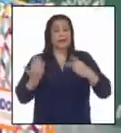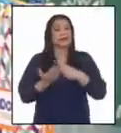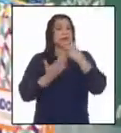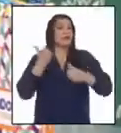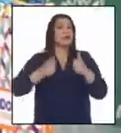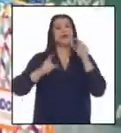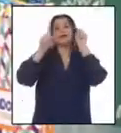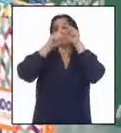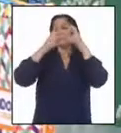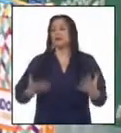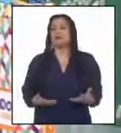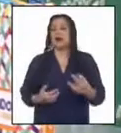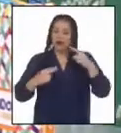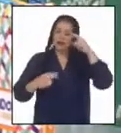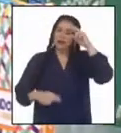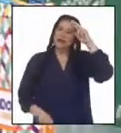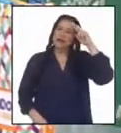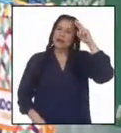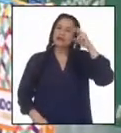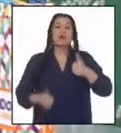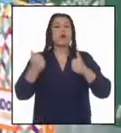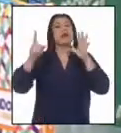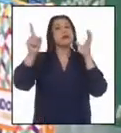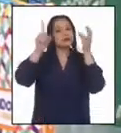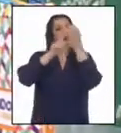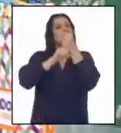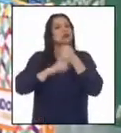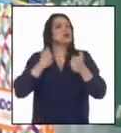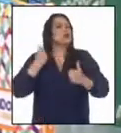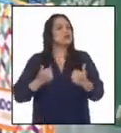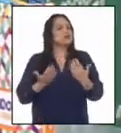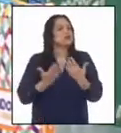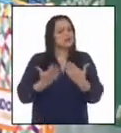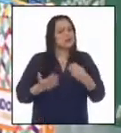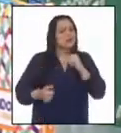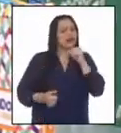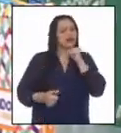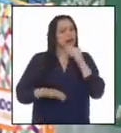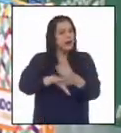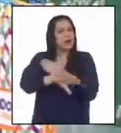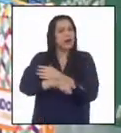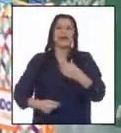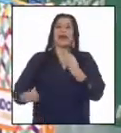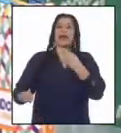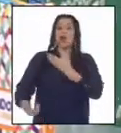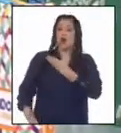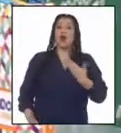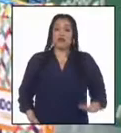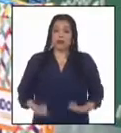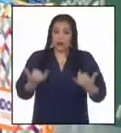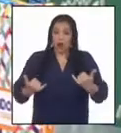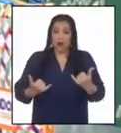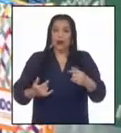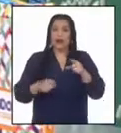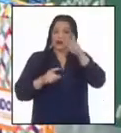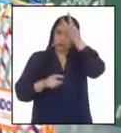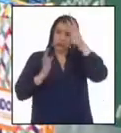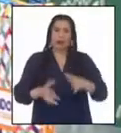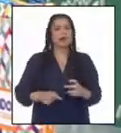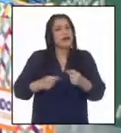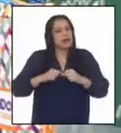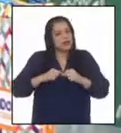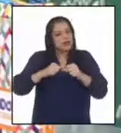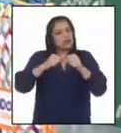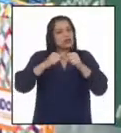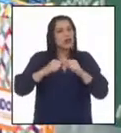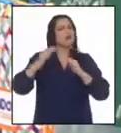propósito es reflexionar sobre los logros y aspectos por mejorar que tienen el gobierno y las y los ciudadanos para seguir haciendo frente al problema de